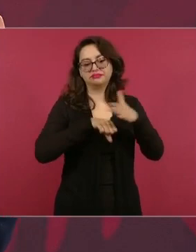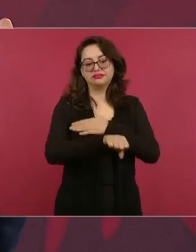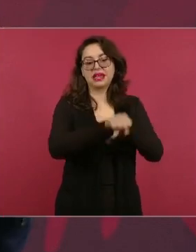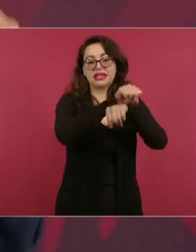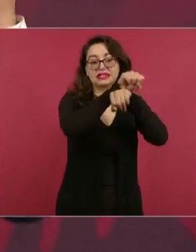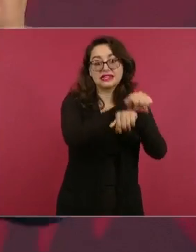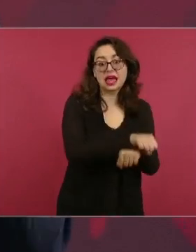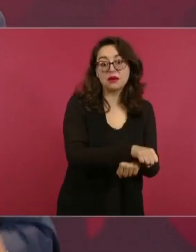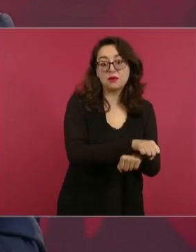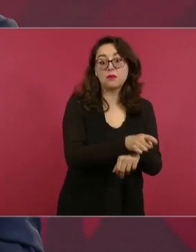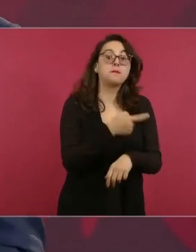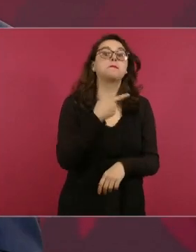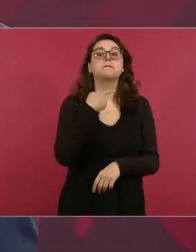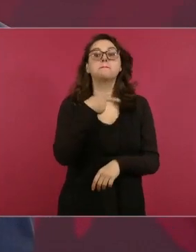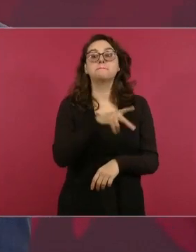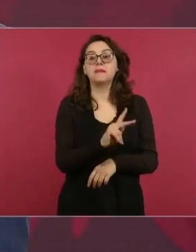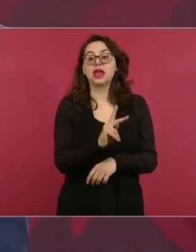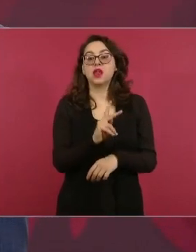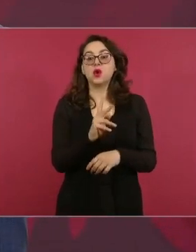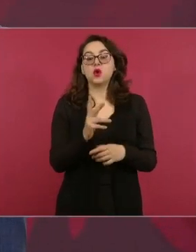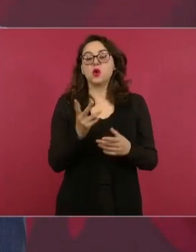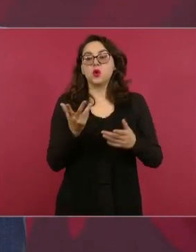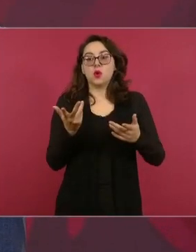no existía la esclavitud,